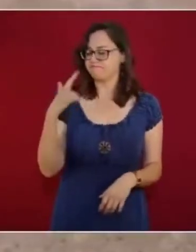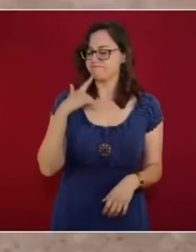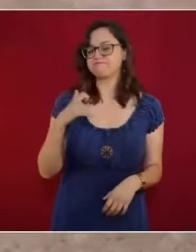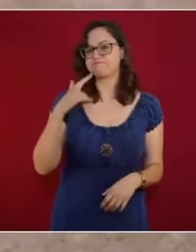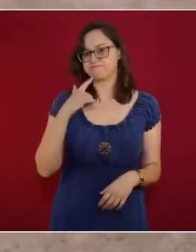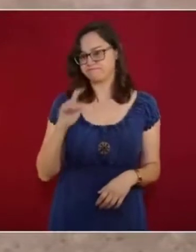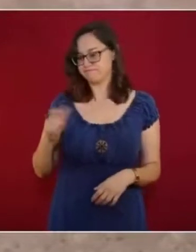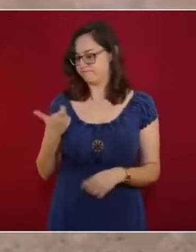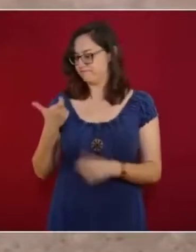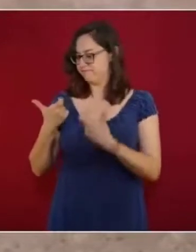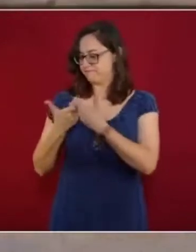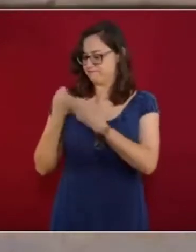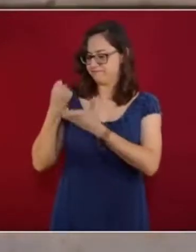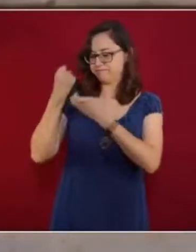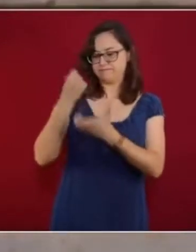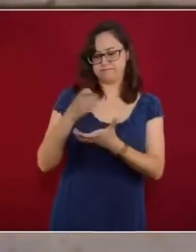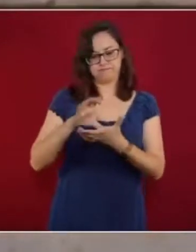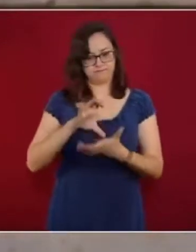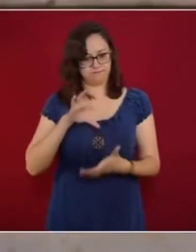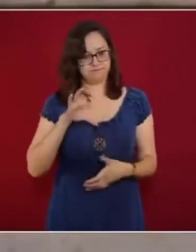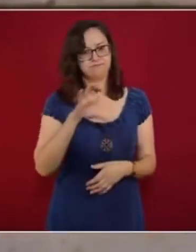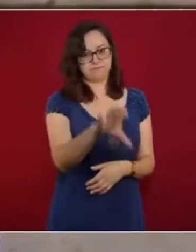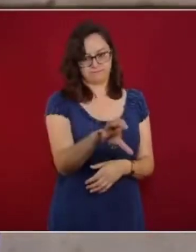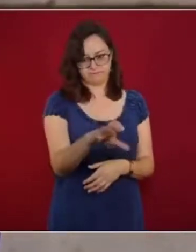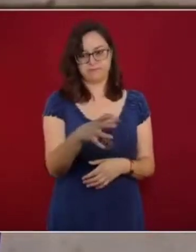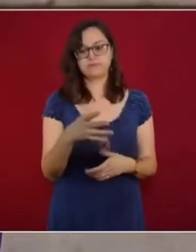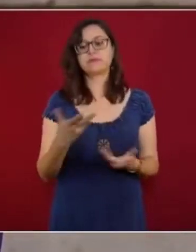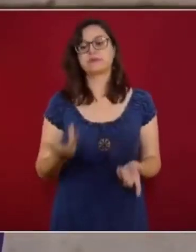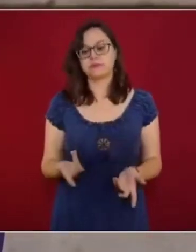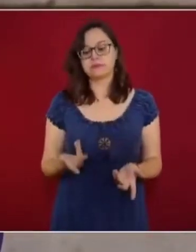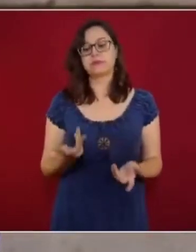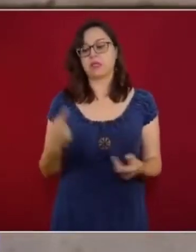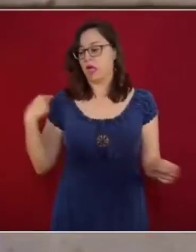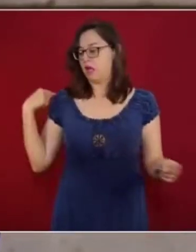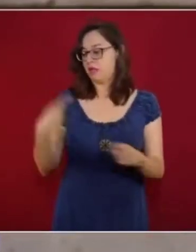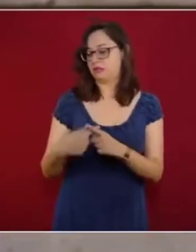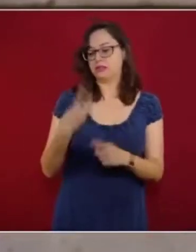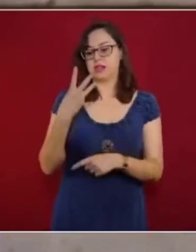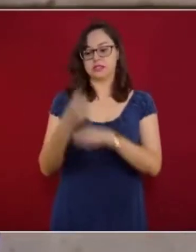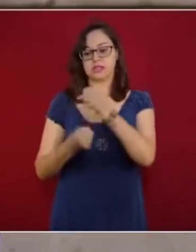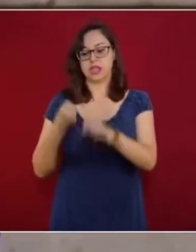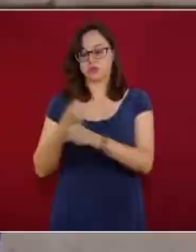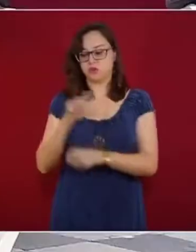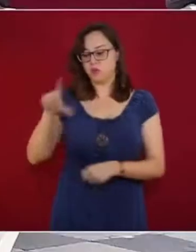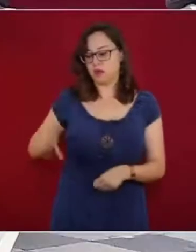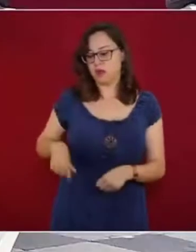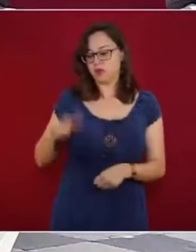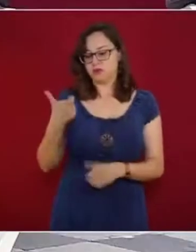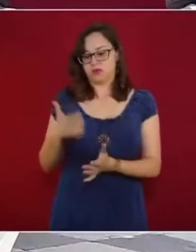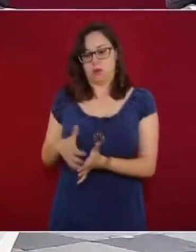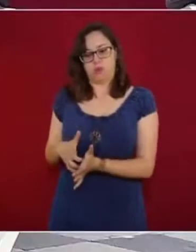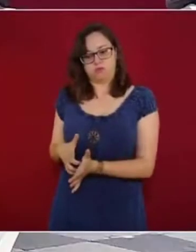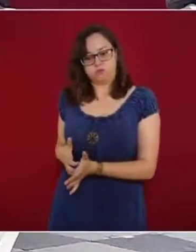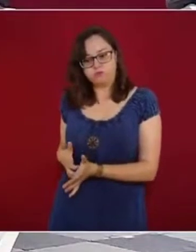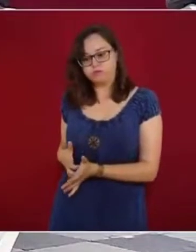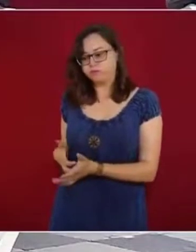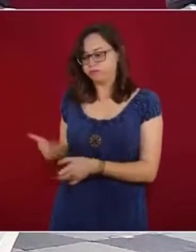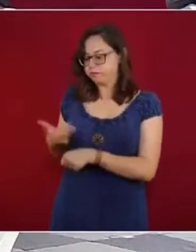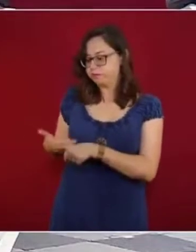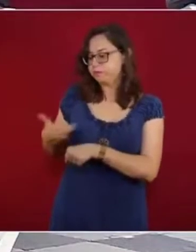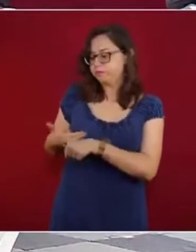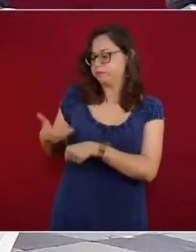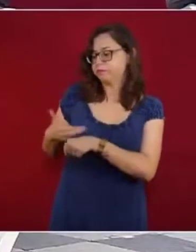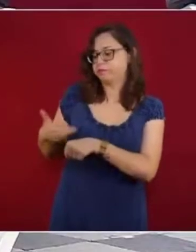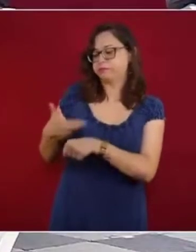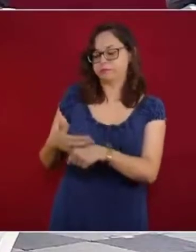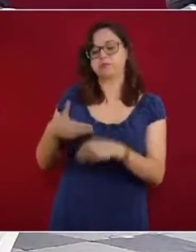de un proceso de austeridad y de ahorro. Yo les decía a los compañeros en Chihuahua, y hace tiempo que